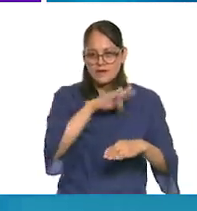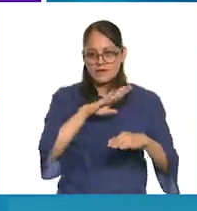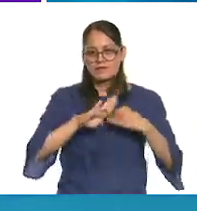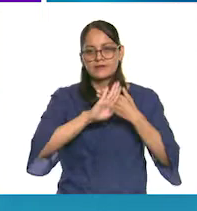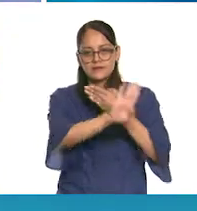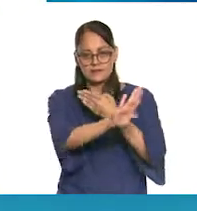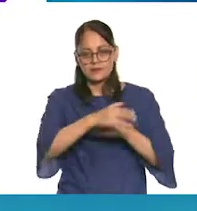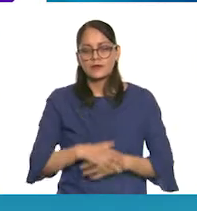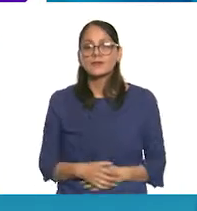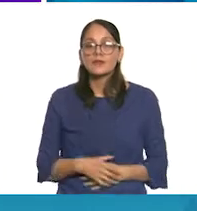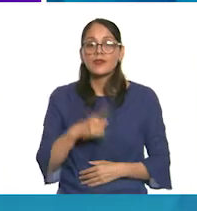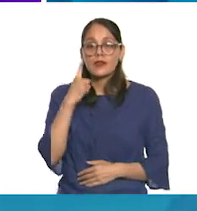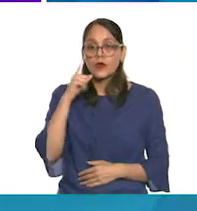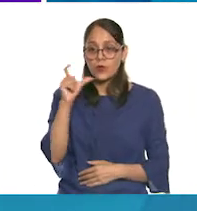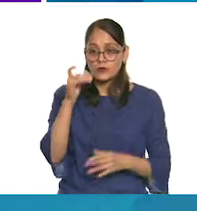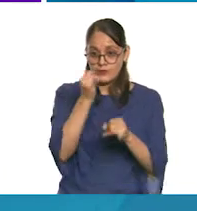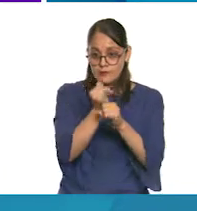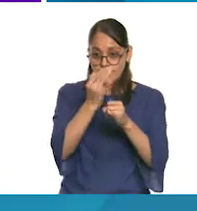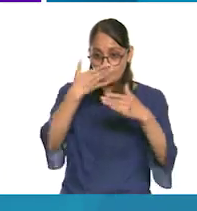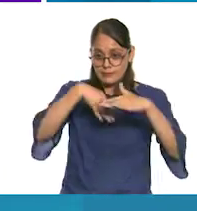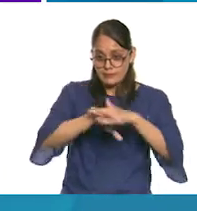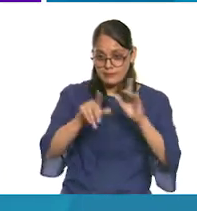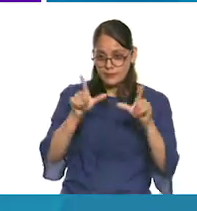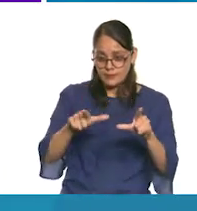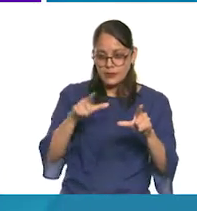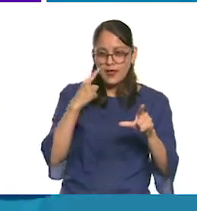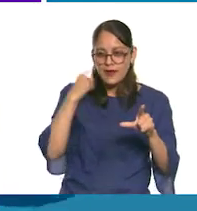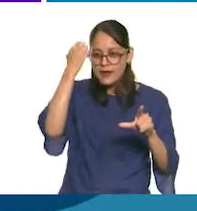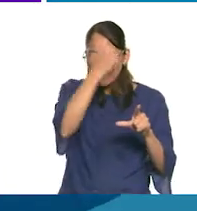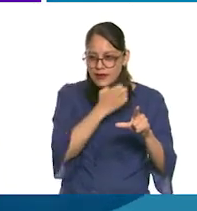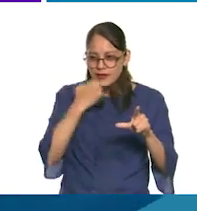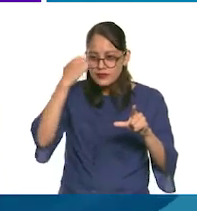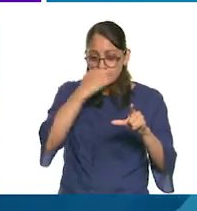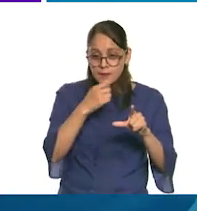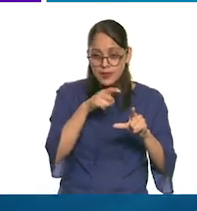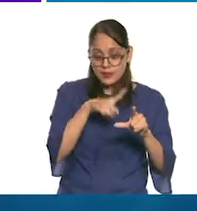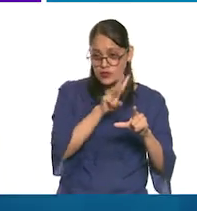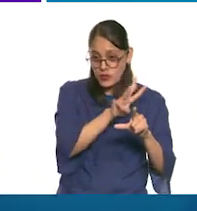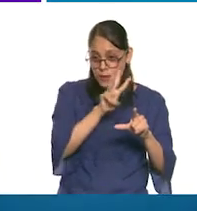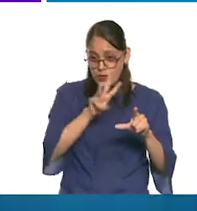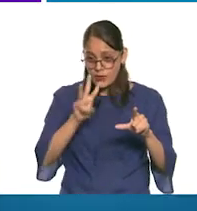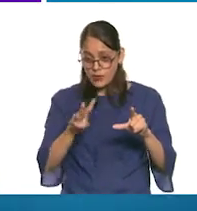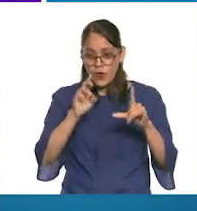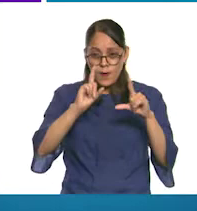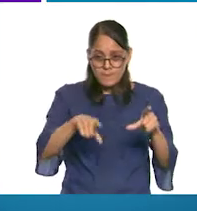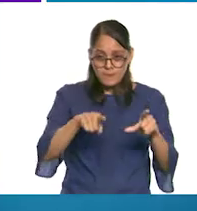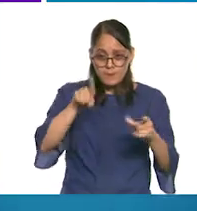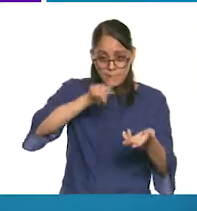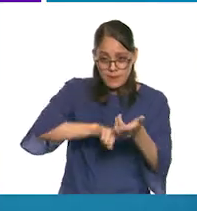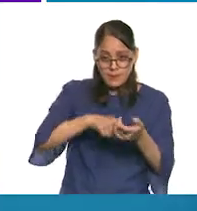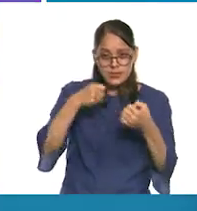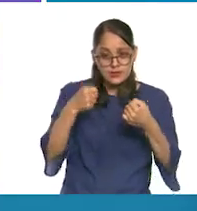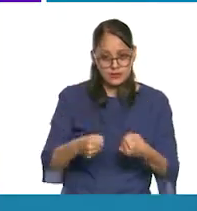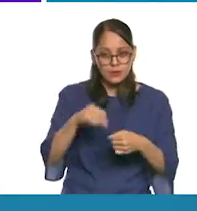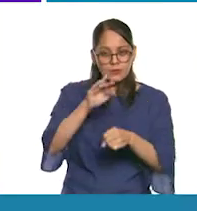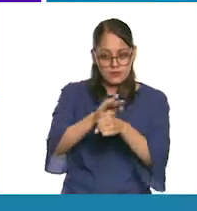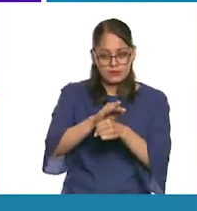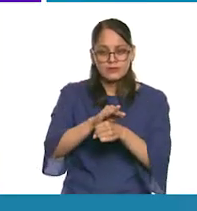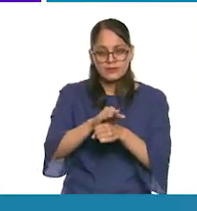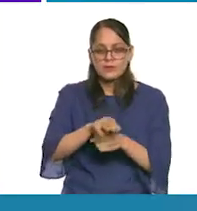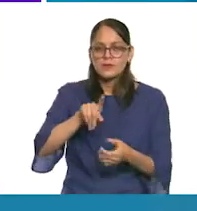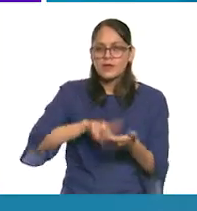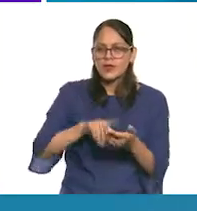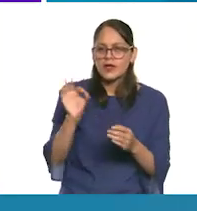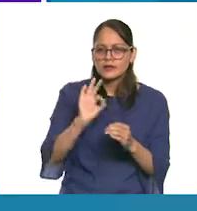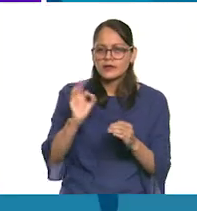Primero que nada, cuando navegues por la red, comprueba que las páginas que visites para hacer consultas sean seguras. Ya sean